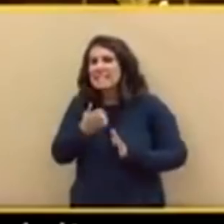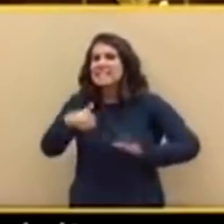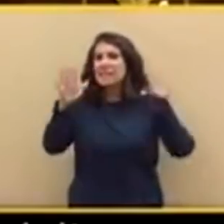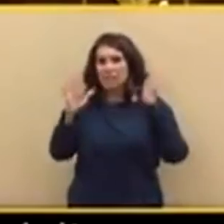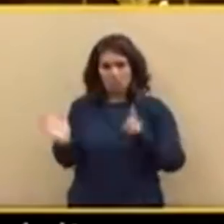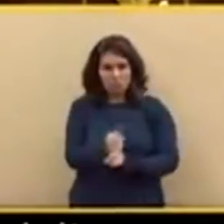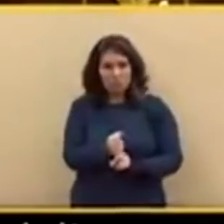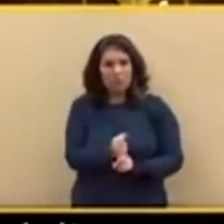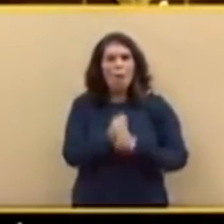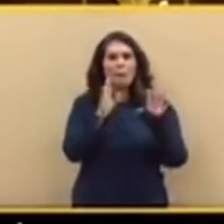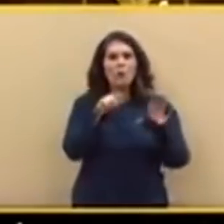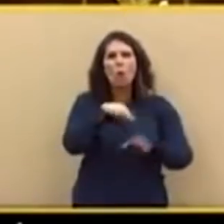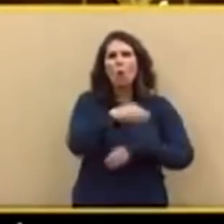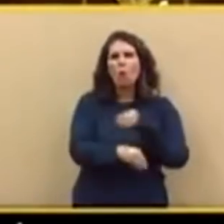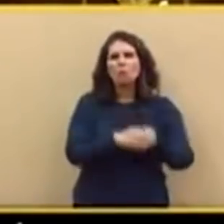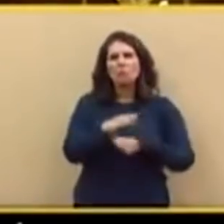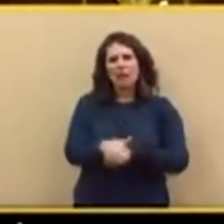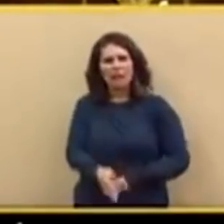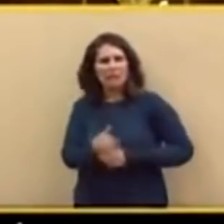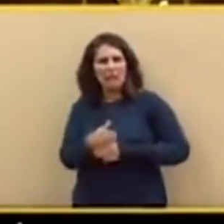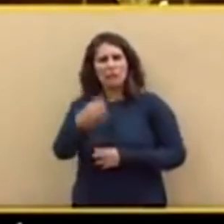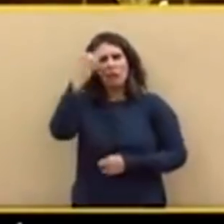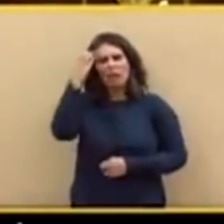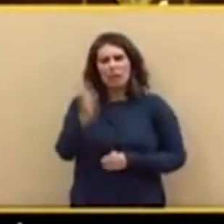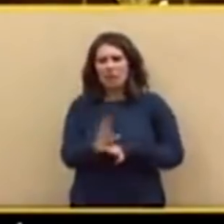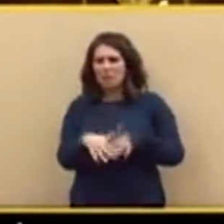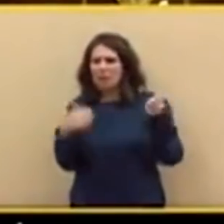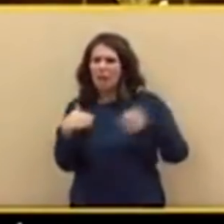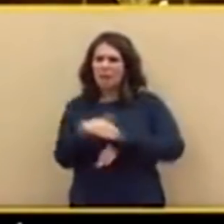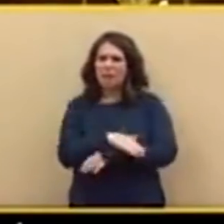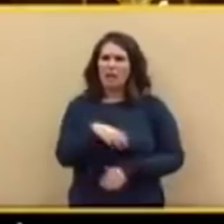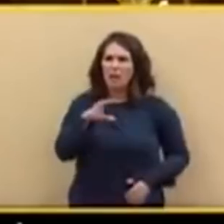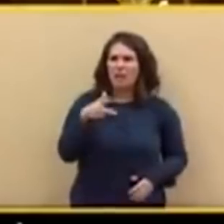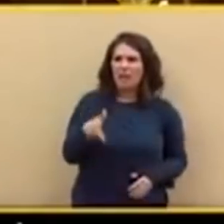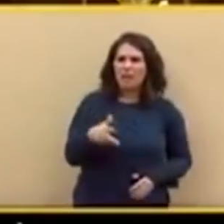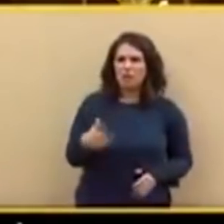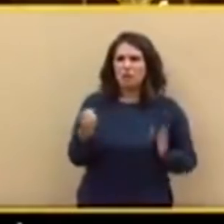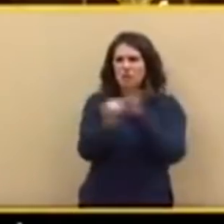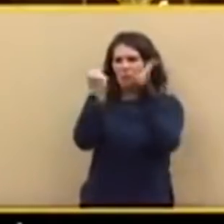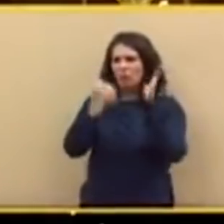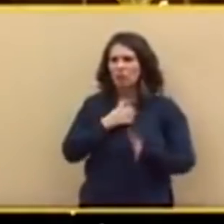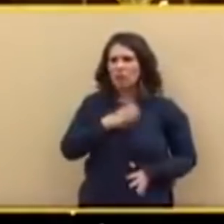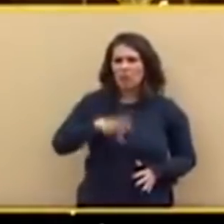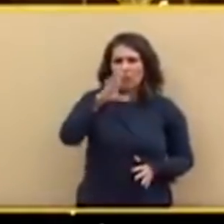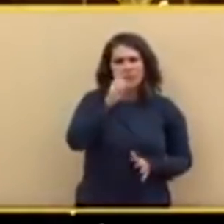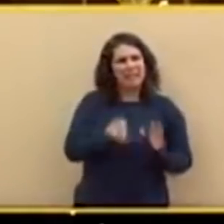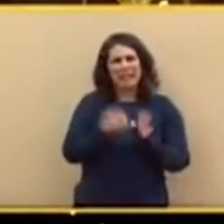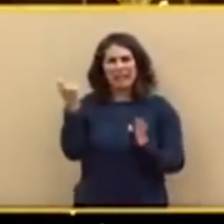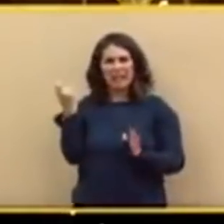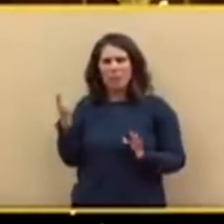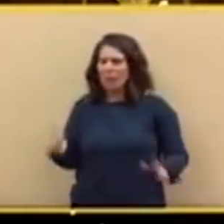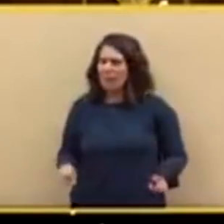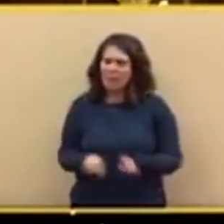tecar al Estado de Derecho, a la monarquía parlamentaria y a los símbolos nacionales. Y hay que hacerlo por muy diputados de esta